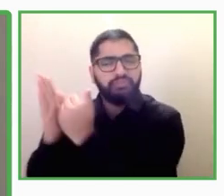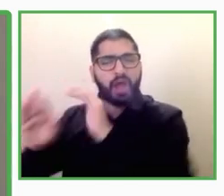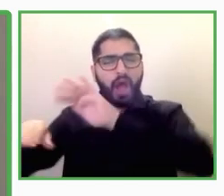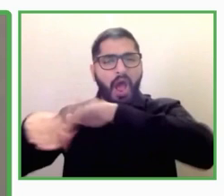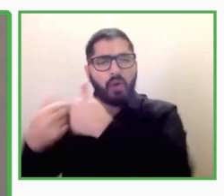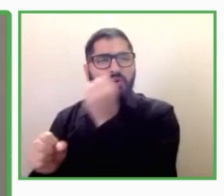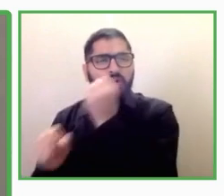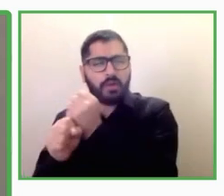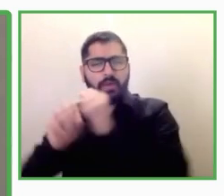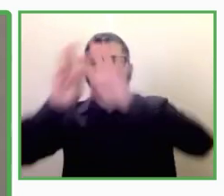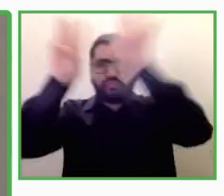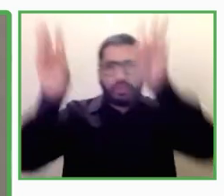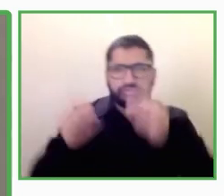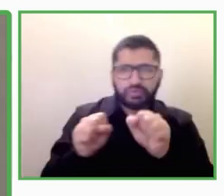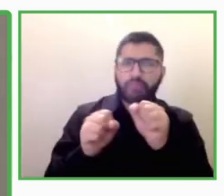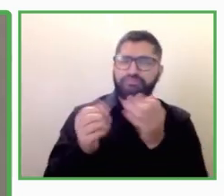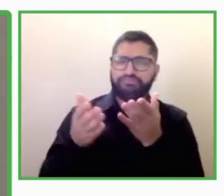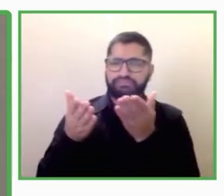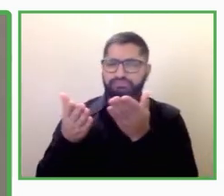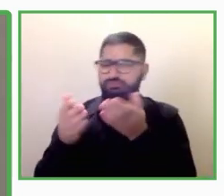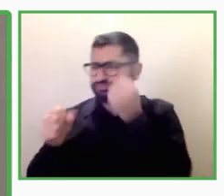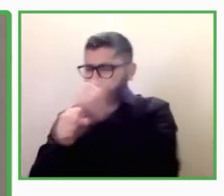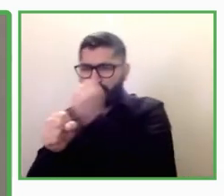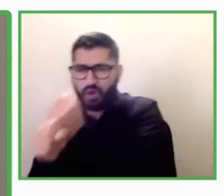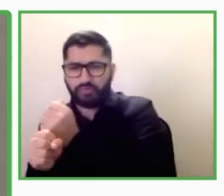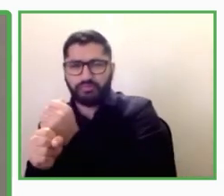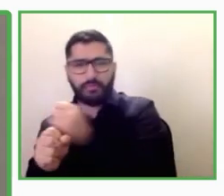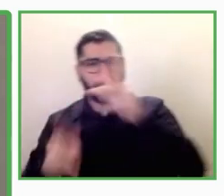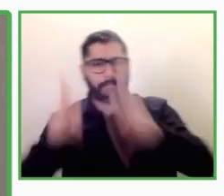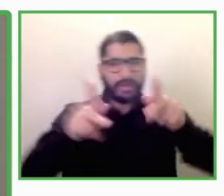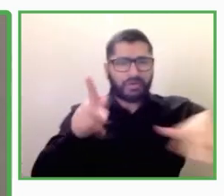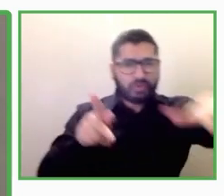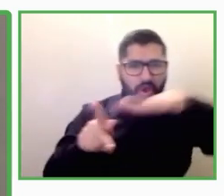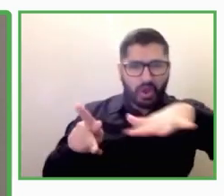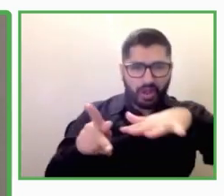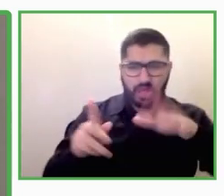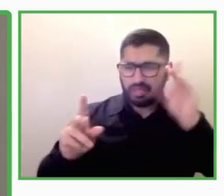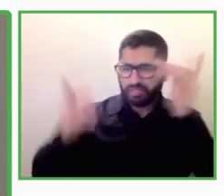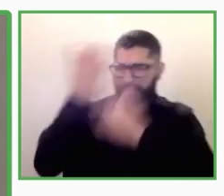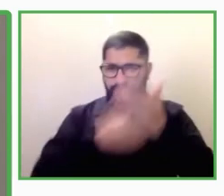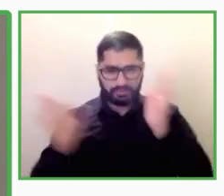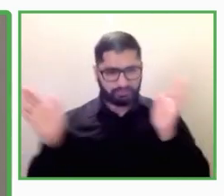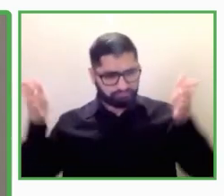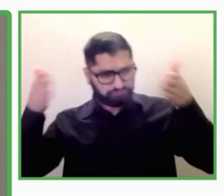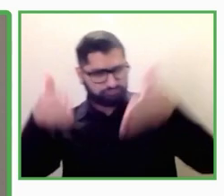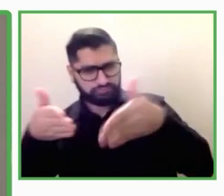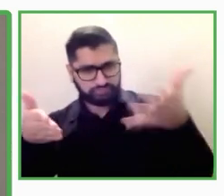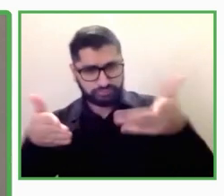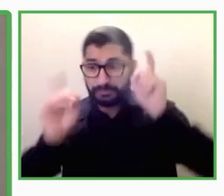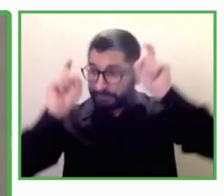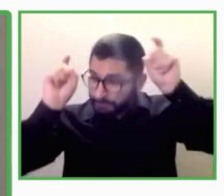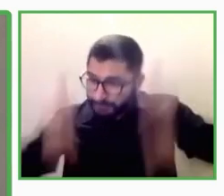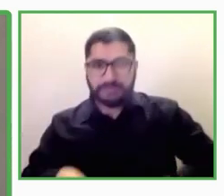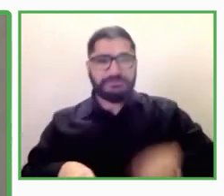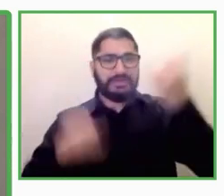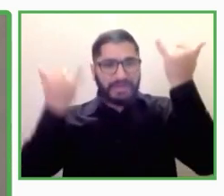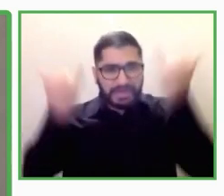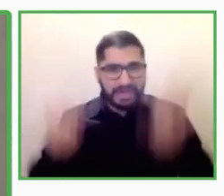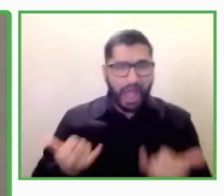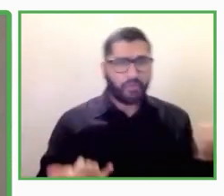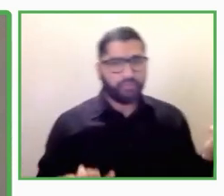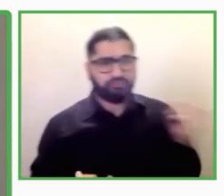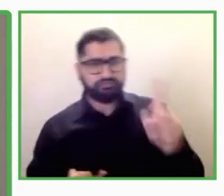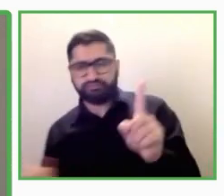del Grupo Social 11 y ahora me gustaría dar paso a nuestro primer ponente después de esta breve presentación